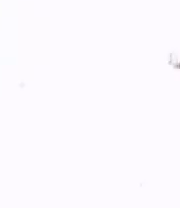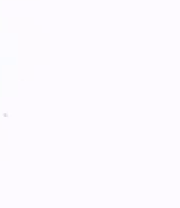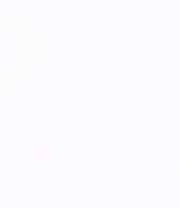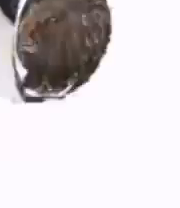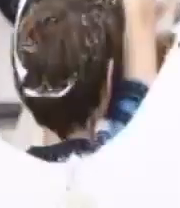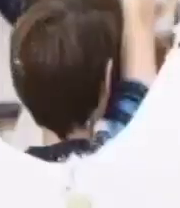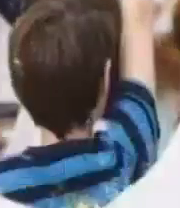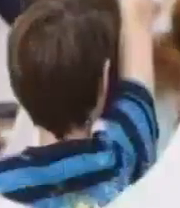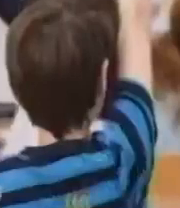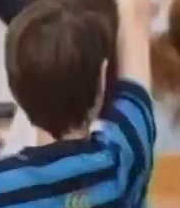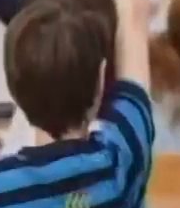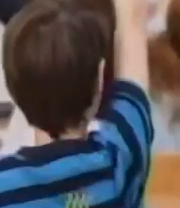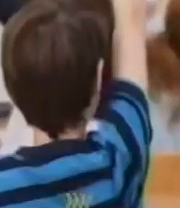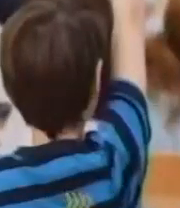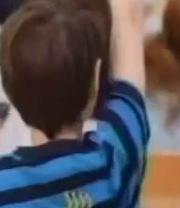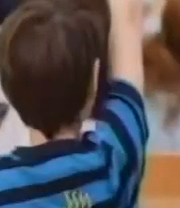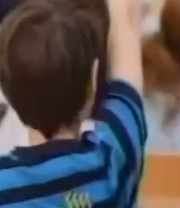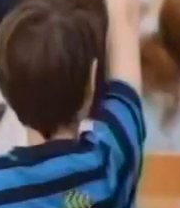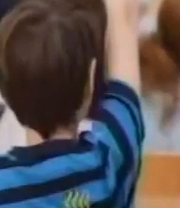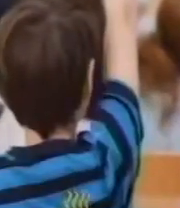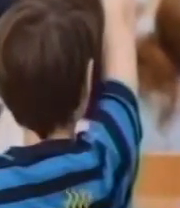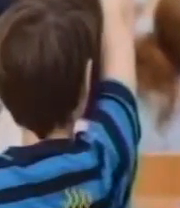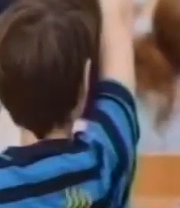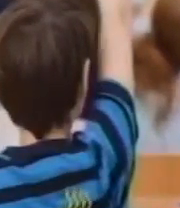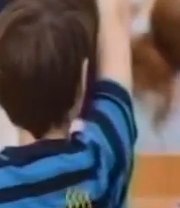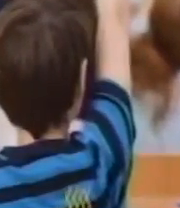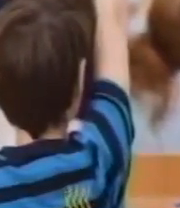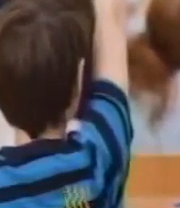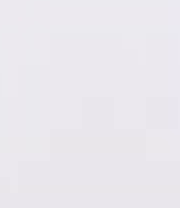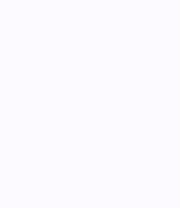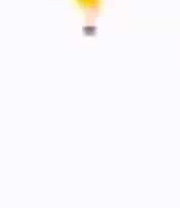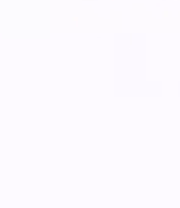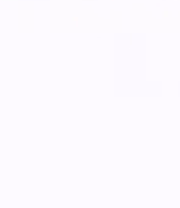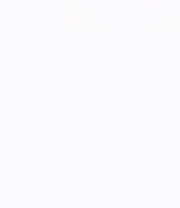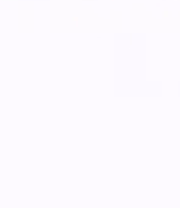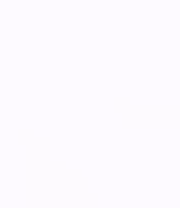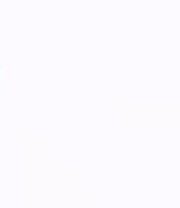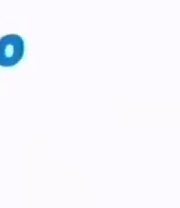A continuación, Comunicación y Lenguaje, Tercero Básico.